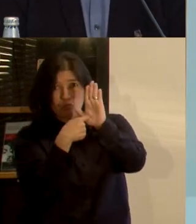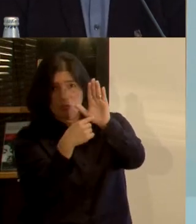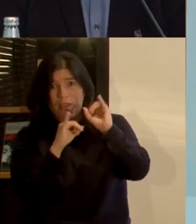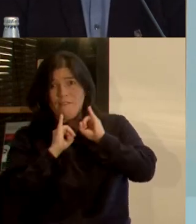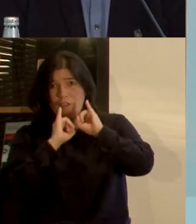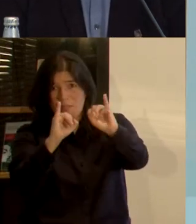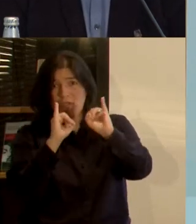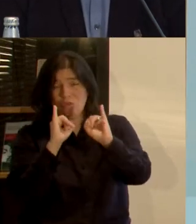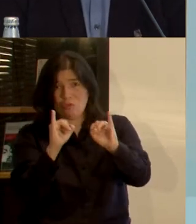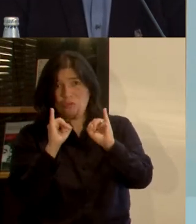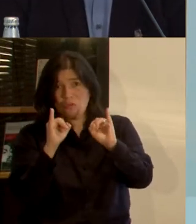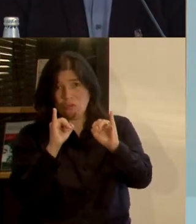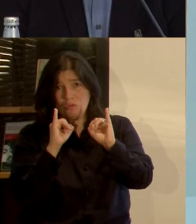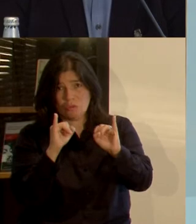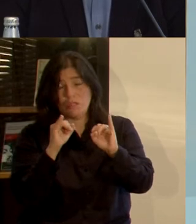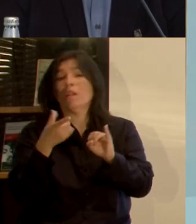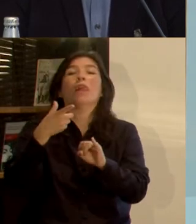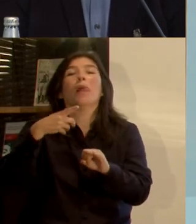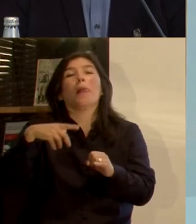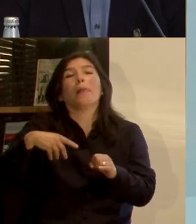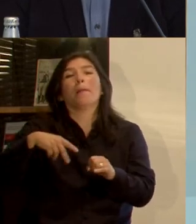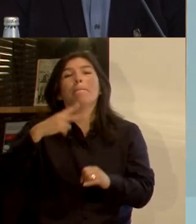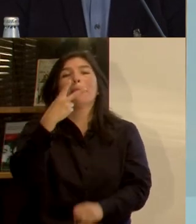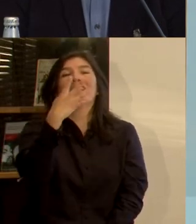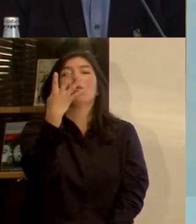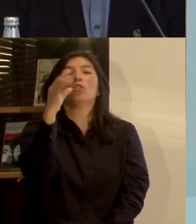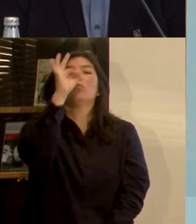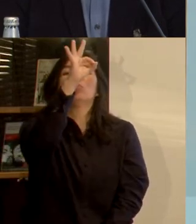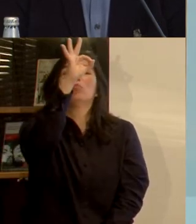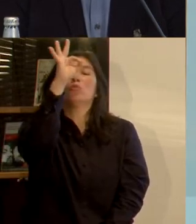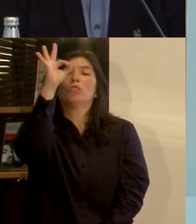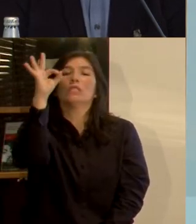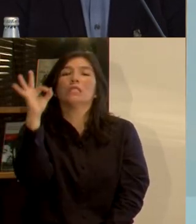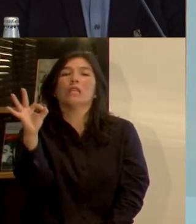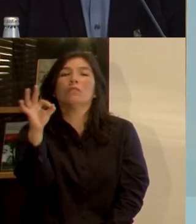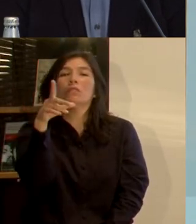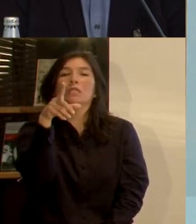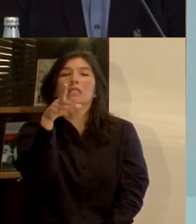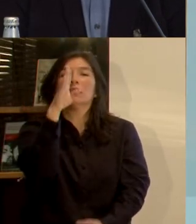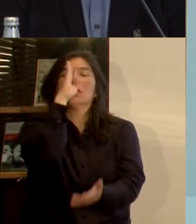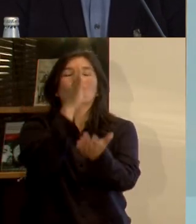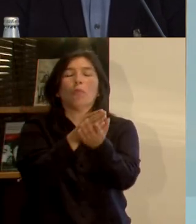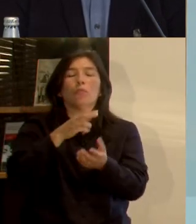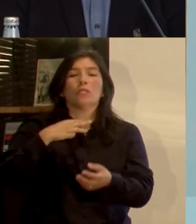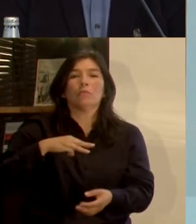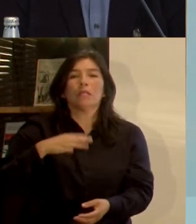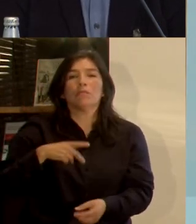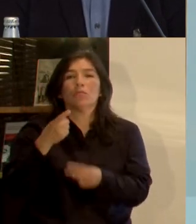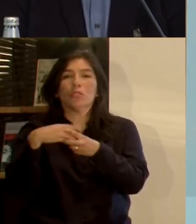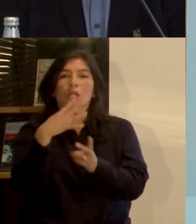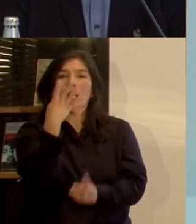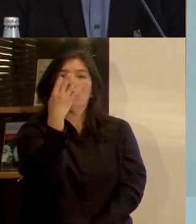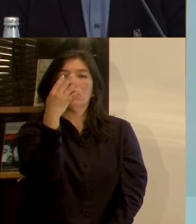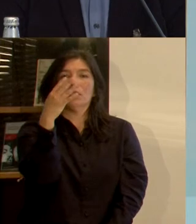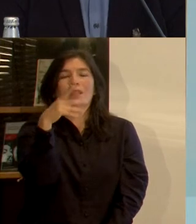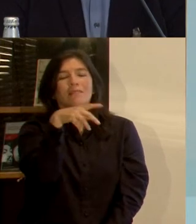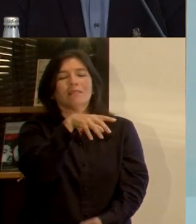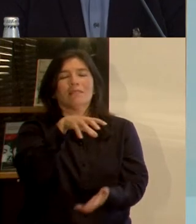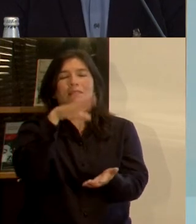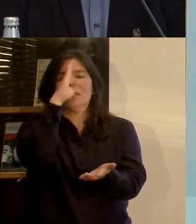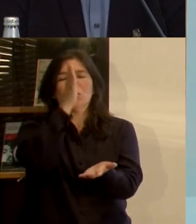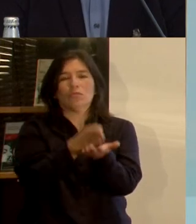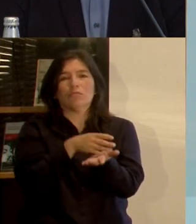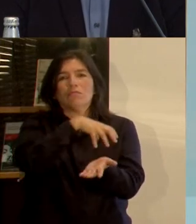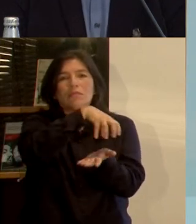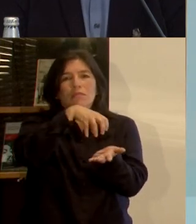inversión pública que cae en una ciudad, el 24% es de decisión municipal, el 14% de decisión regional. Es decir,